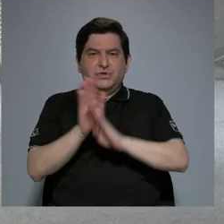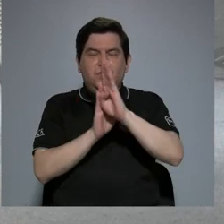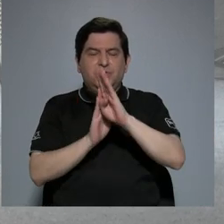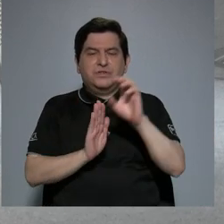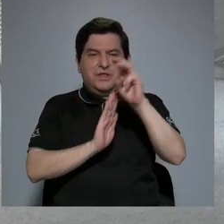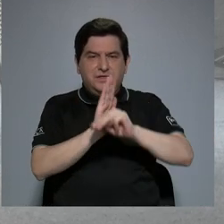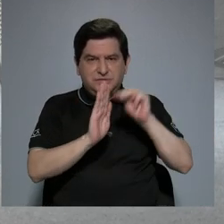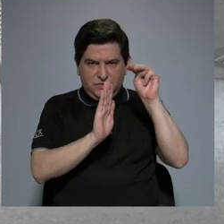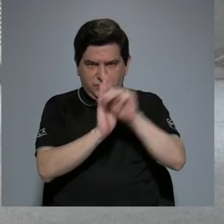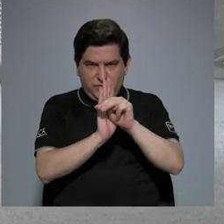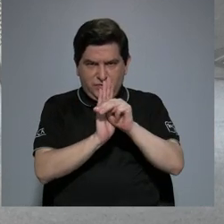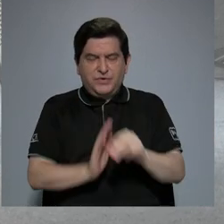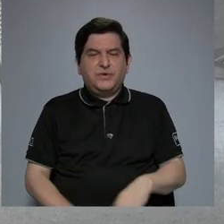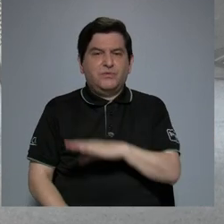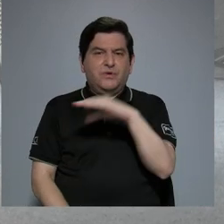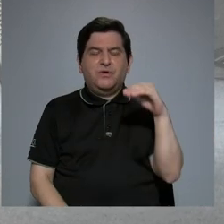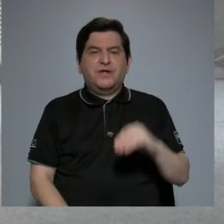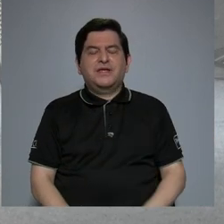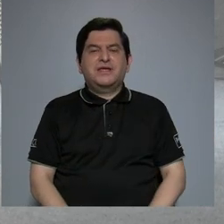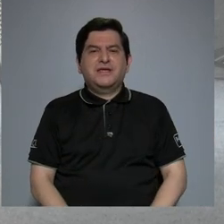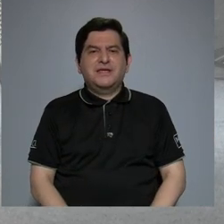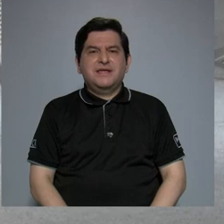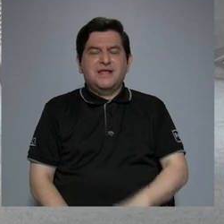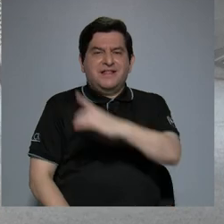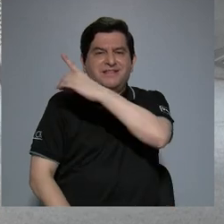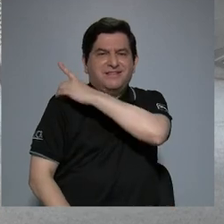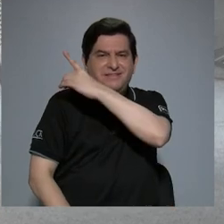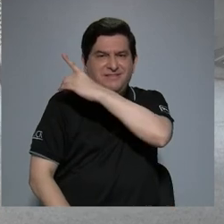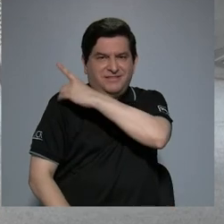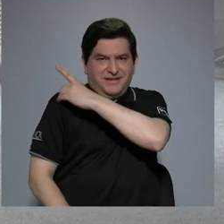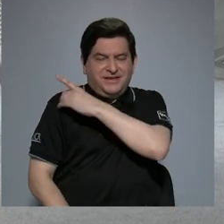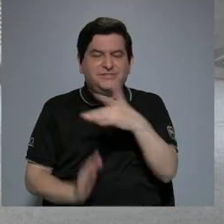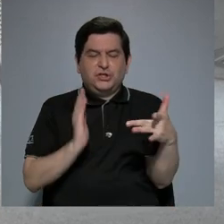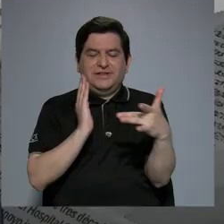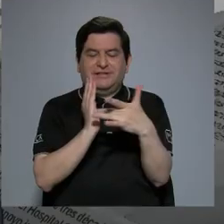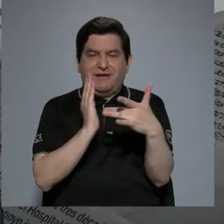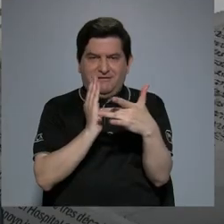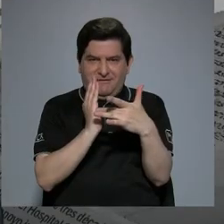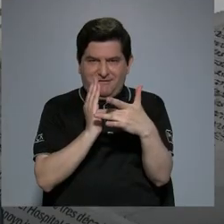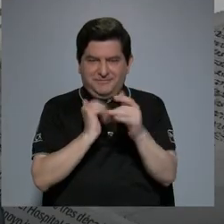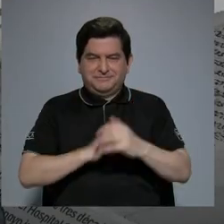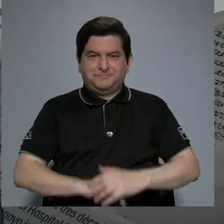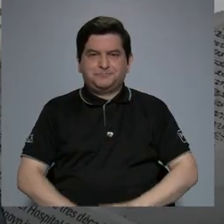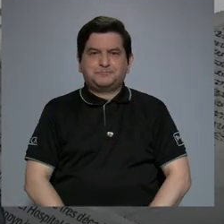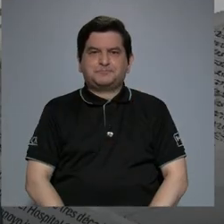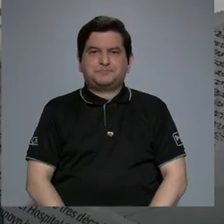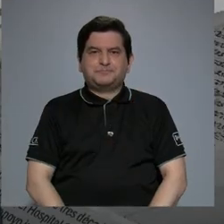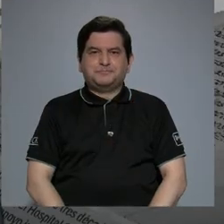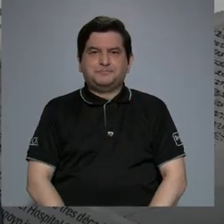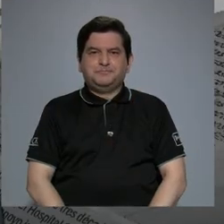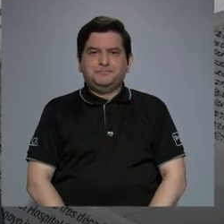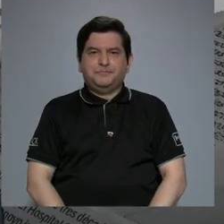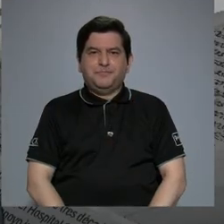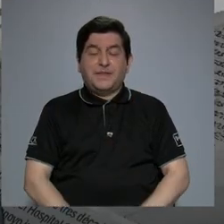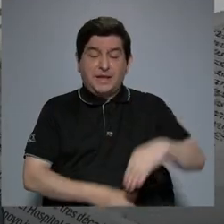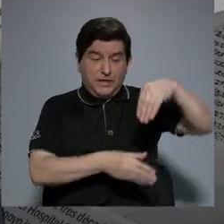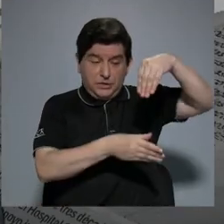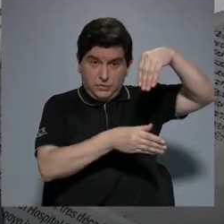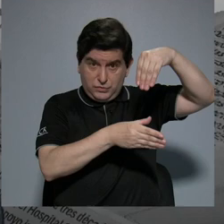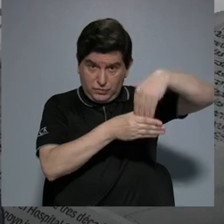curricular y con la dirección técnica, que contienen